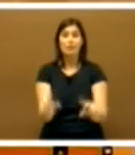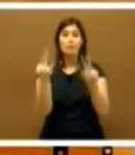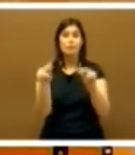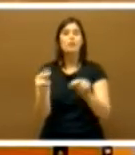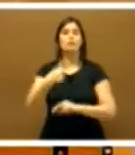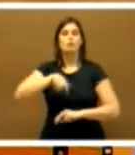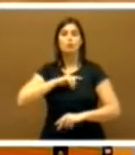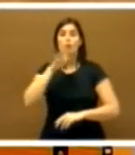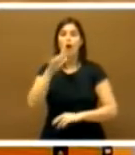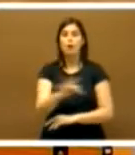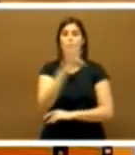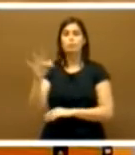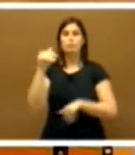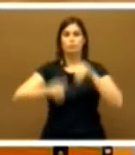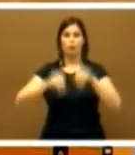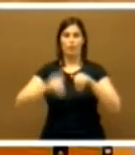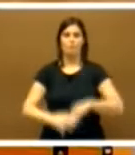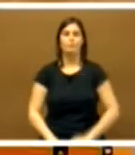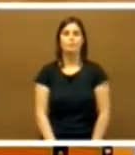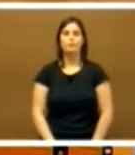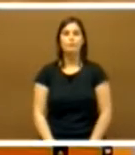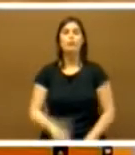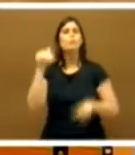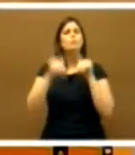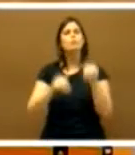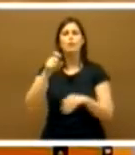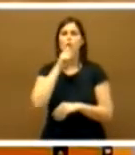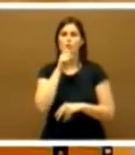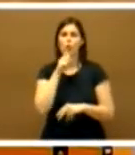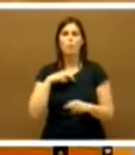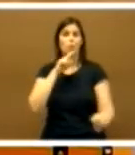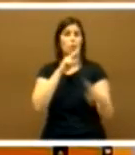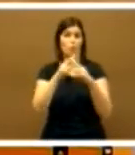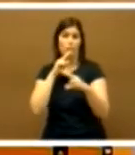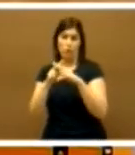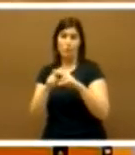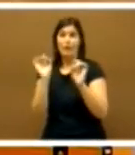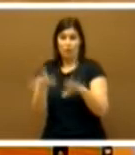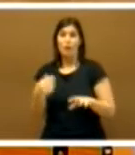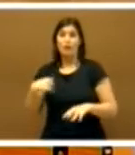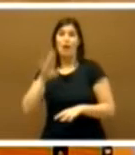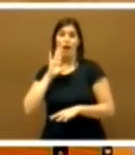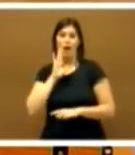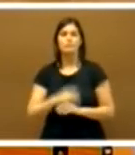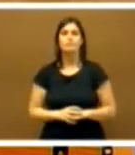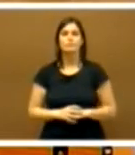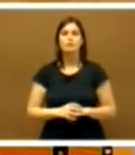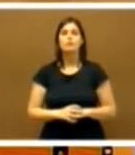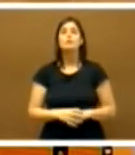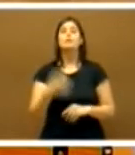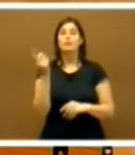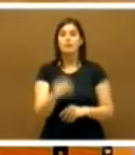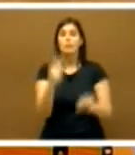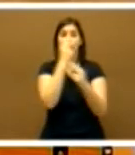pasaremos a la votación. La votación será nominal, como decía al inicio de la sesión, y pública por